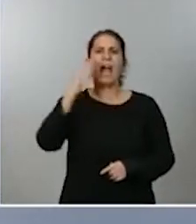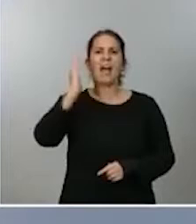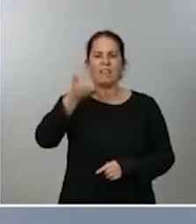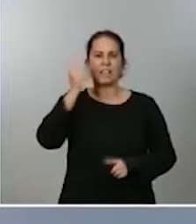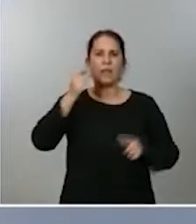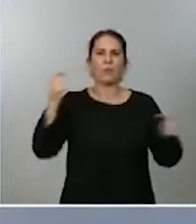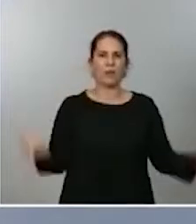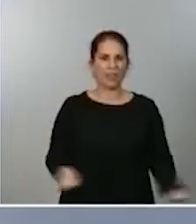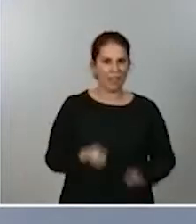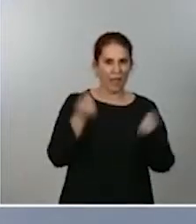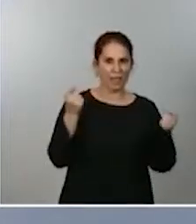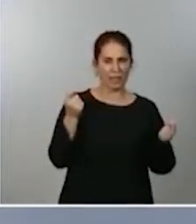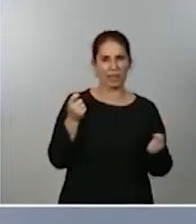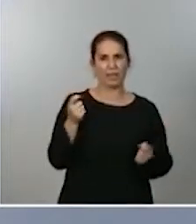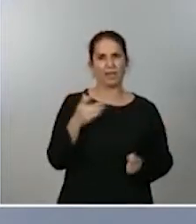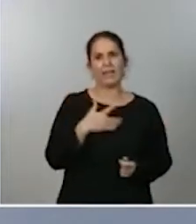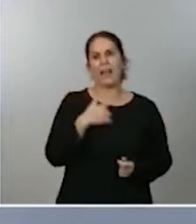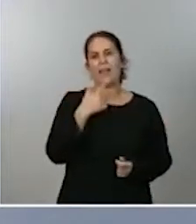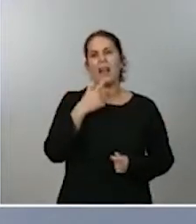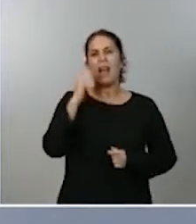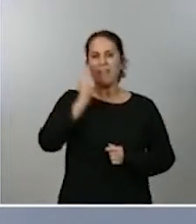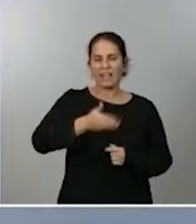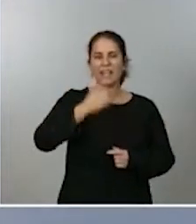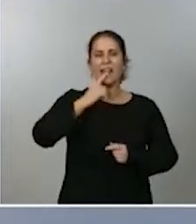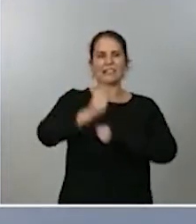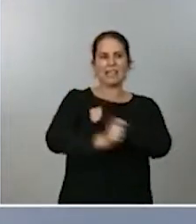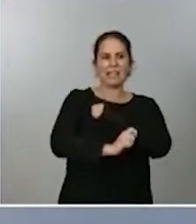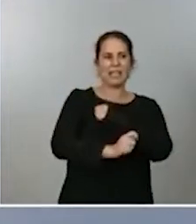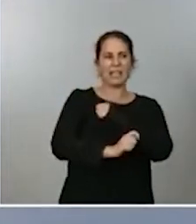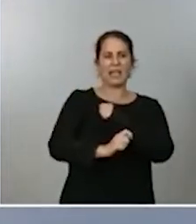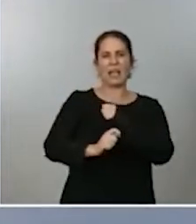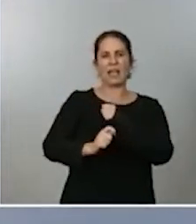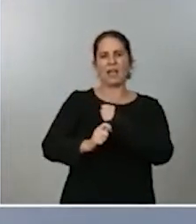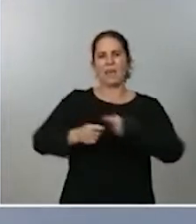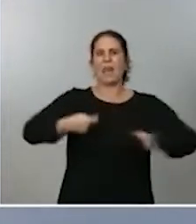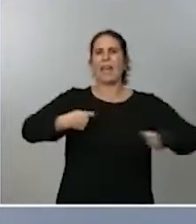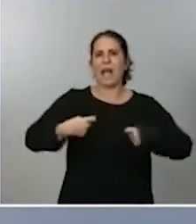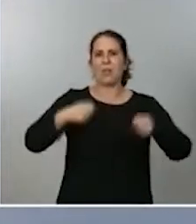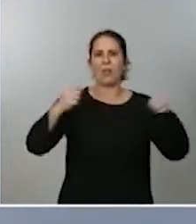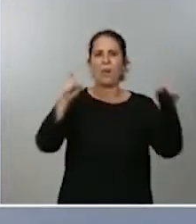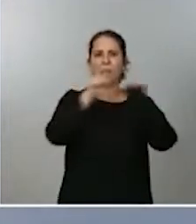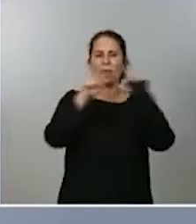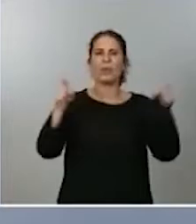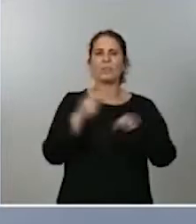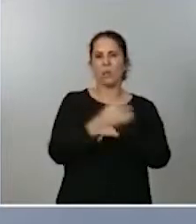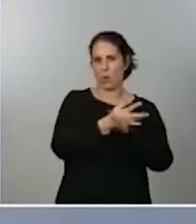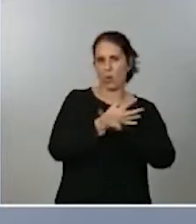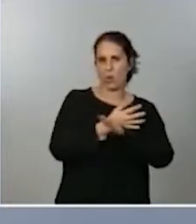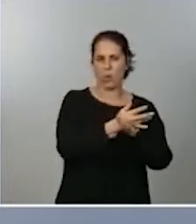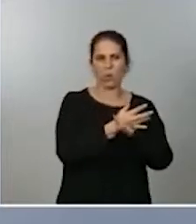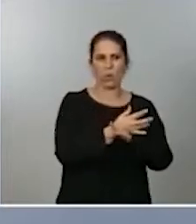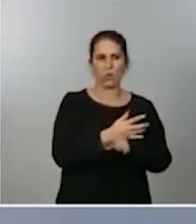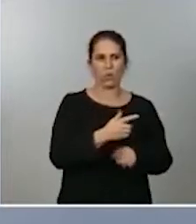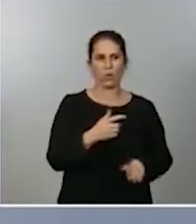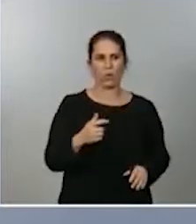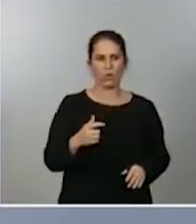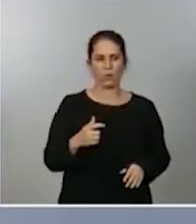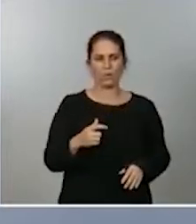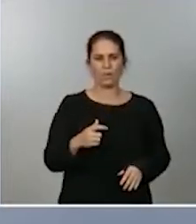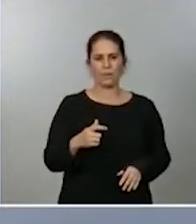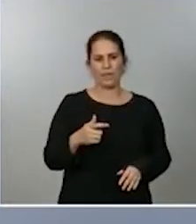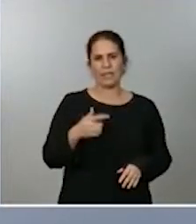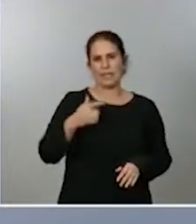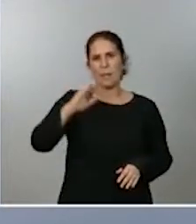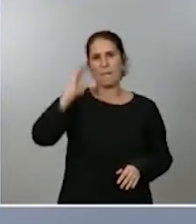afecta por lo tanto a una estrategia de despliegue económico de mercado de los operadores de juego y por lo tanto el impacto directo existe